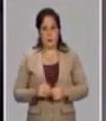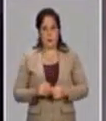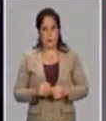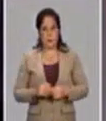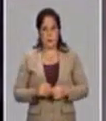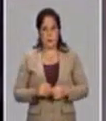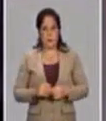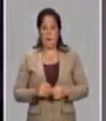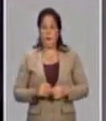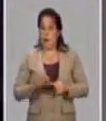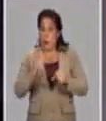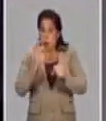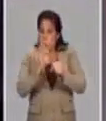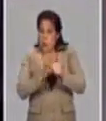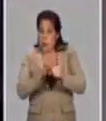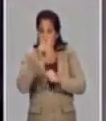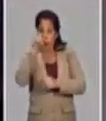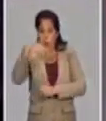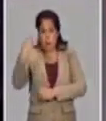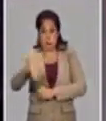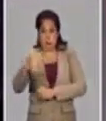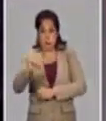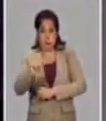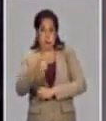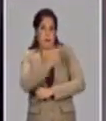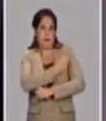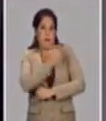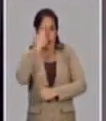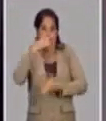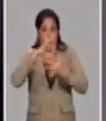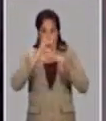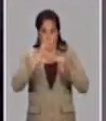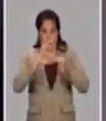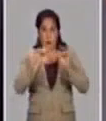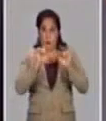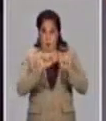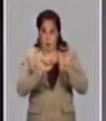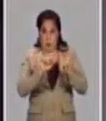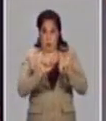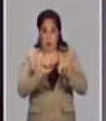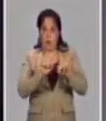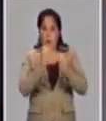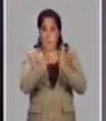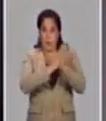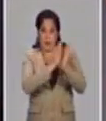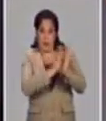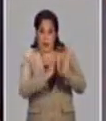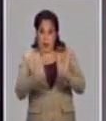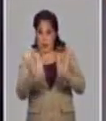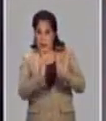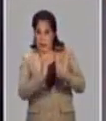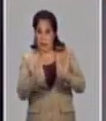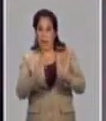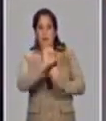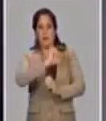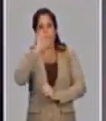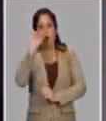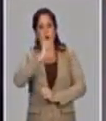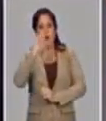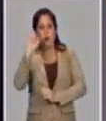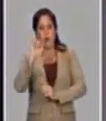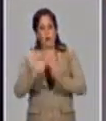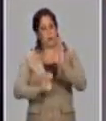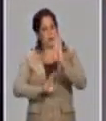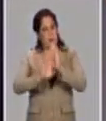desde que comenzó el primer ensayo clínico fase 1 en agosto. Y bueno, en este periodo pues se han